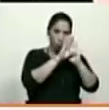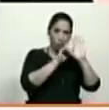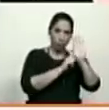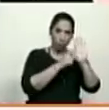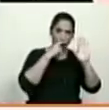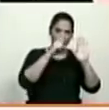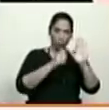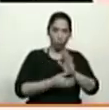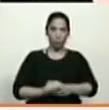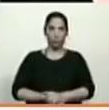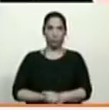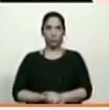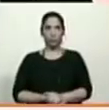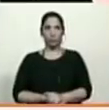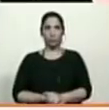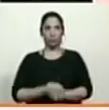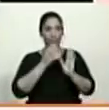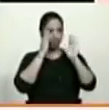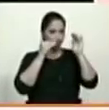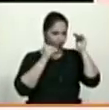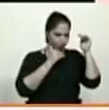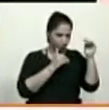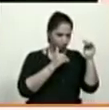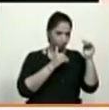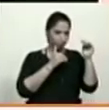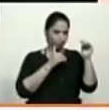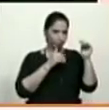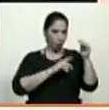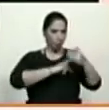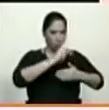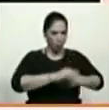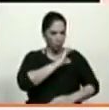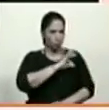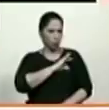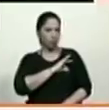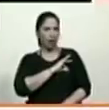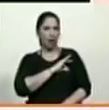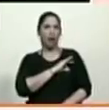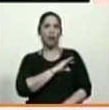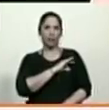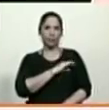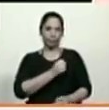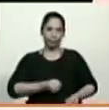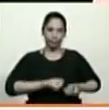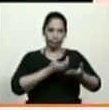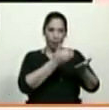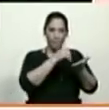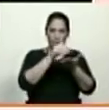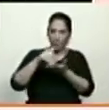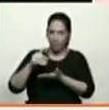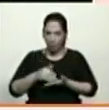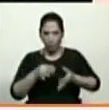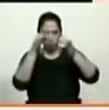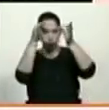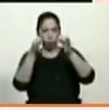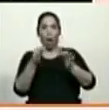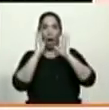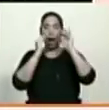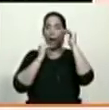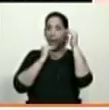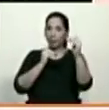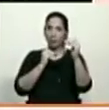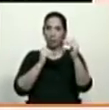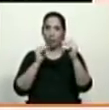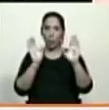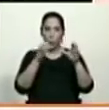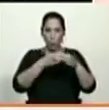Nicolás Maduro, atendiendo a través de programas sociales muy direccionados, muy concretos, para atender a